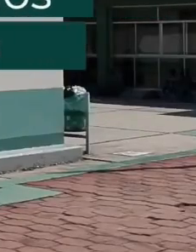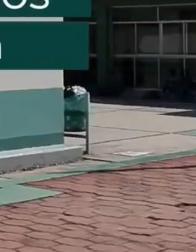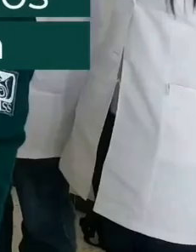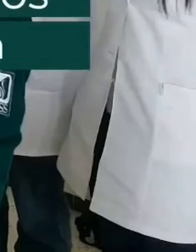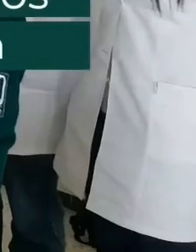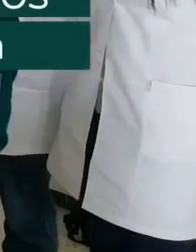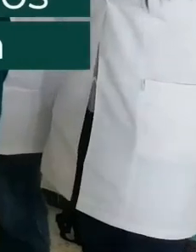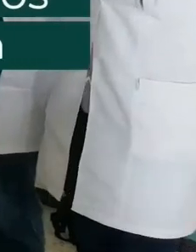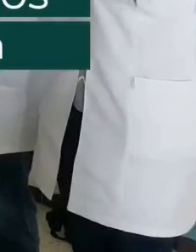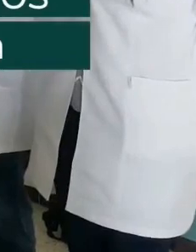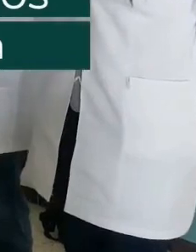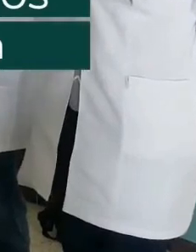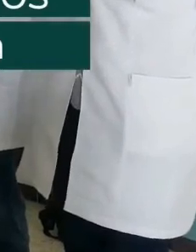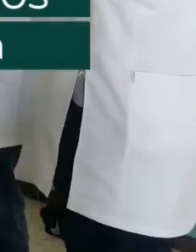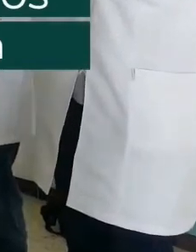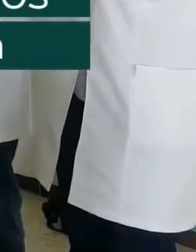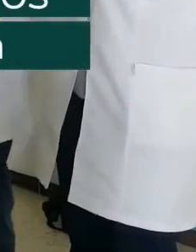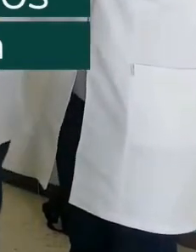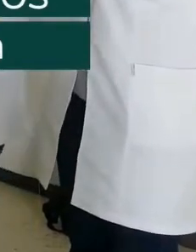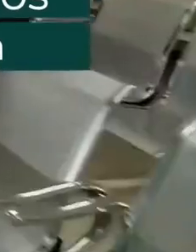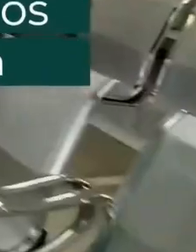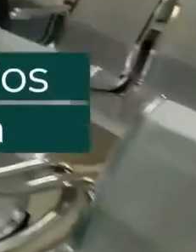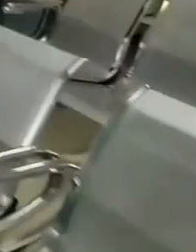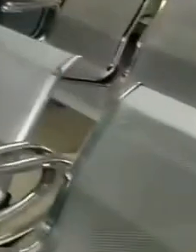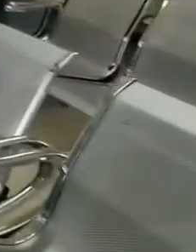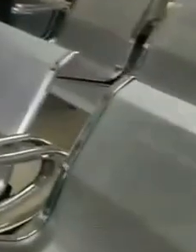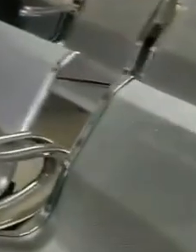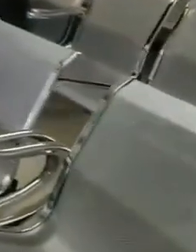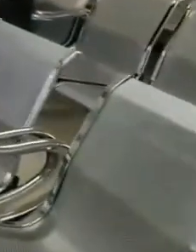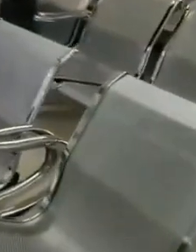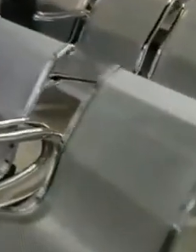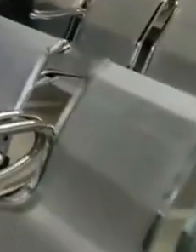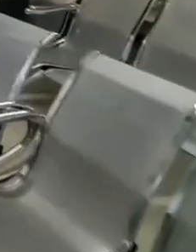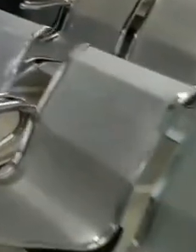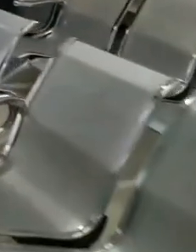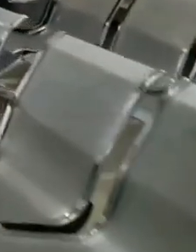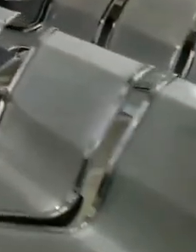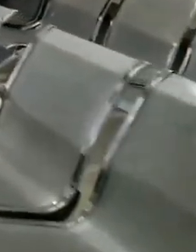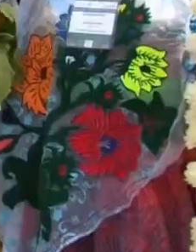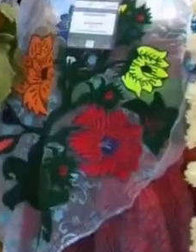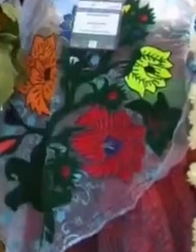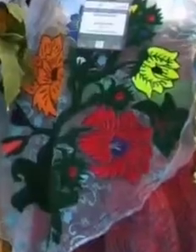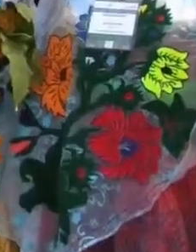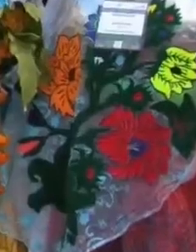y se brinda atención en lenguas originarias donde se cuenta con personal bilingüe.